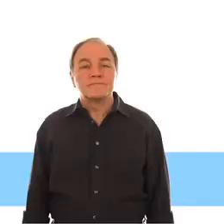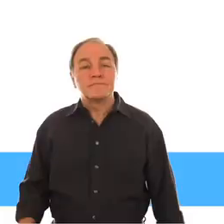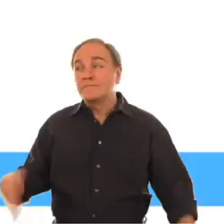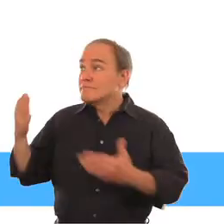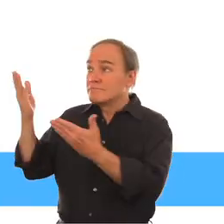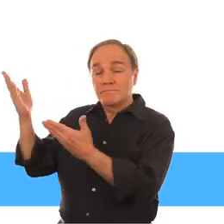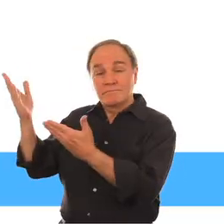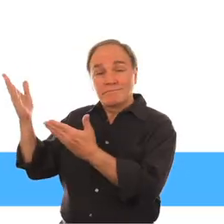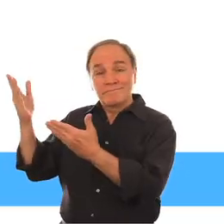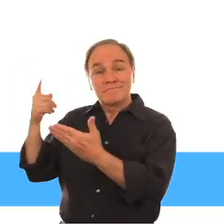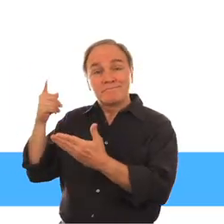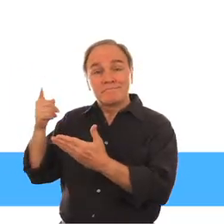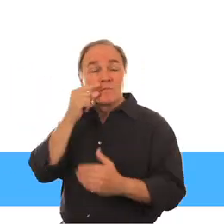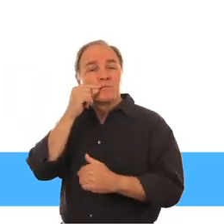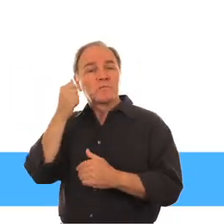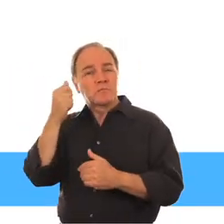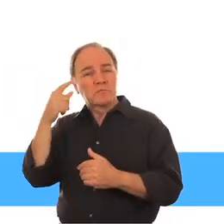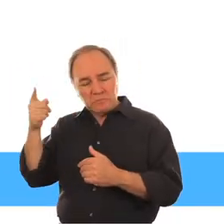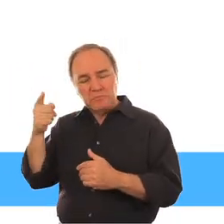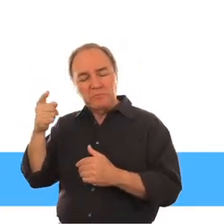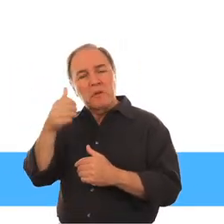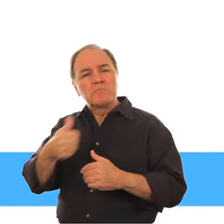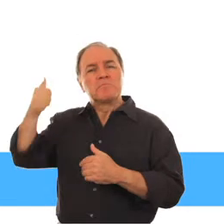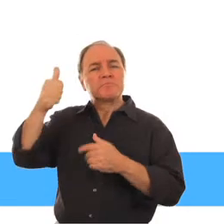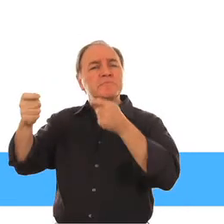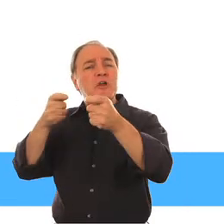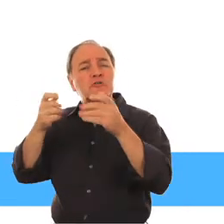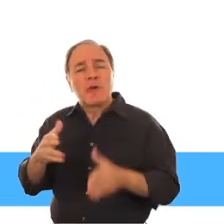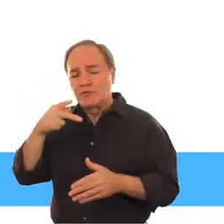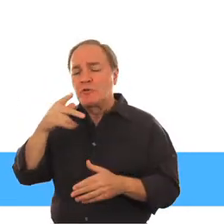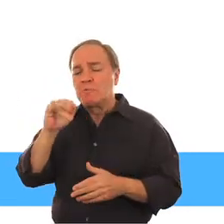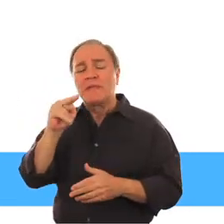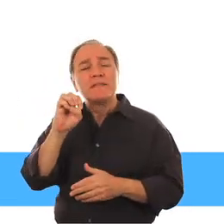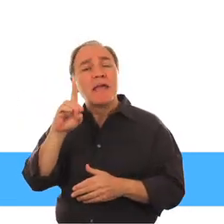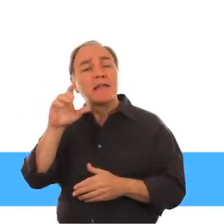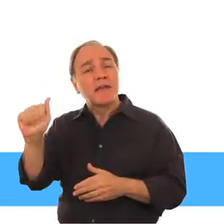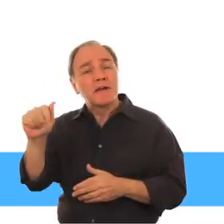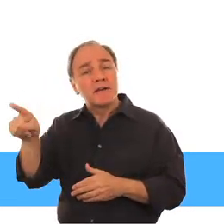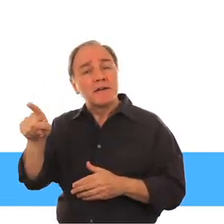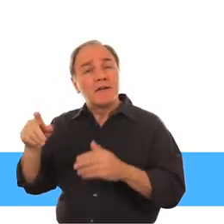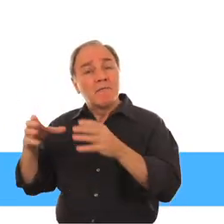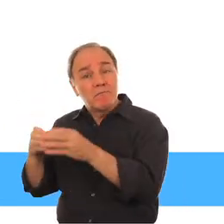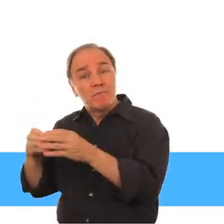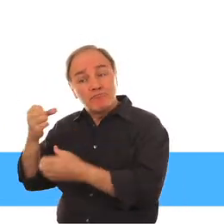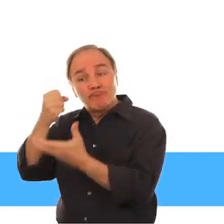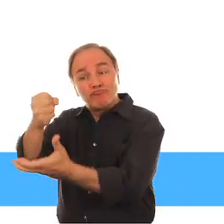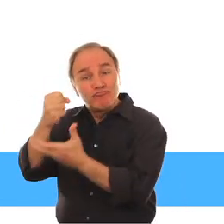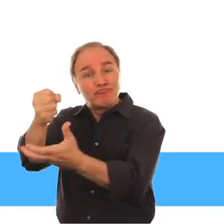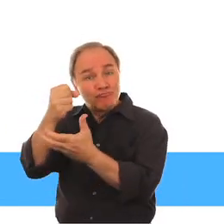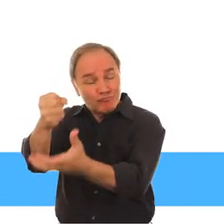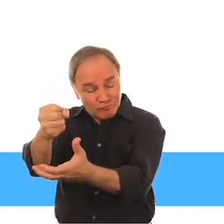Mensajes finales de Víctor Santiago Pineda PHD MSP Director Ejecutivo de Pineda Foundation Y